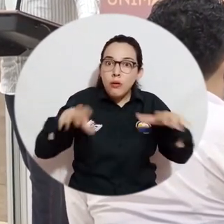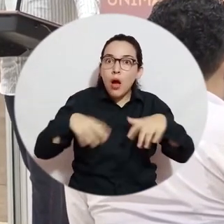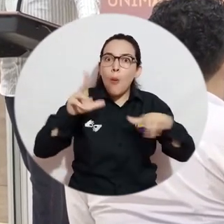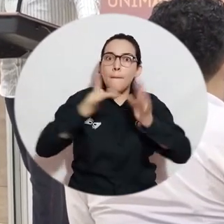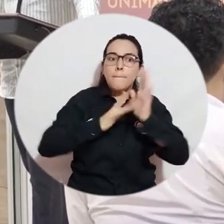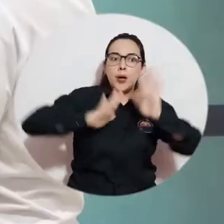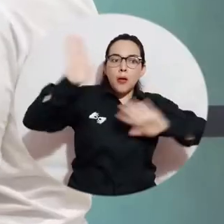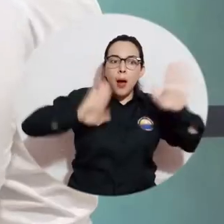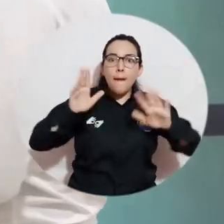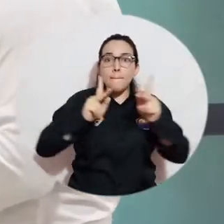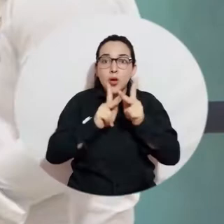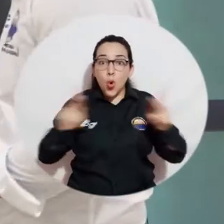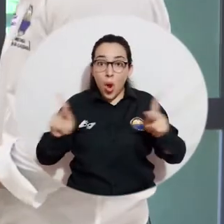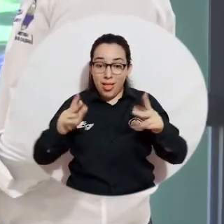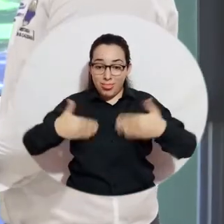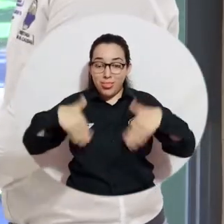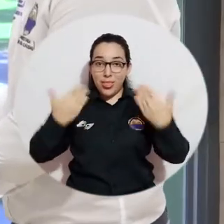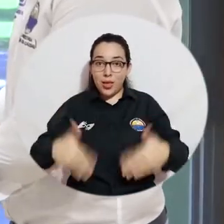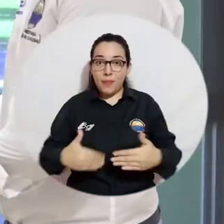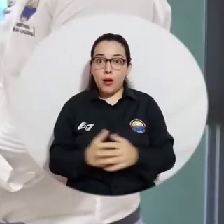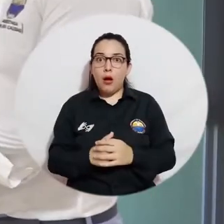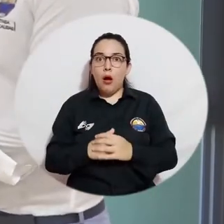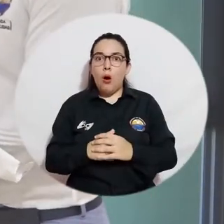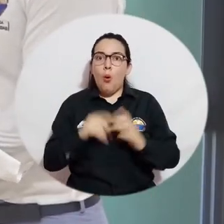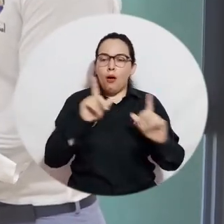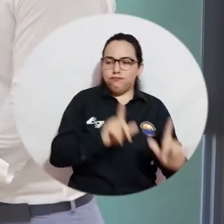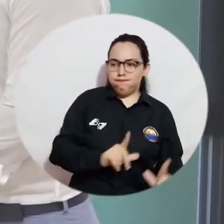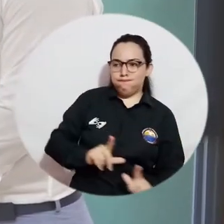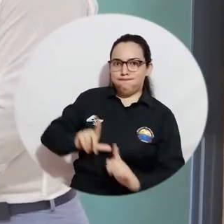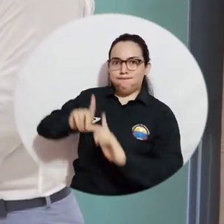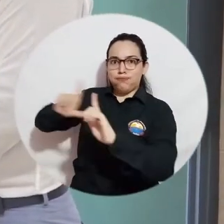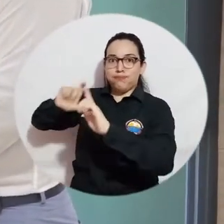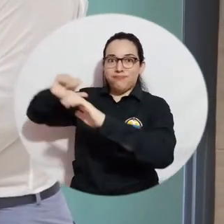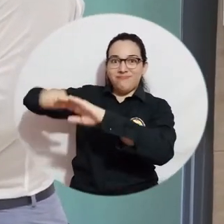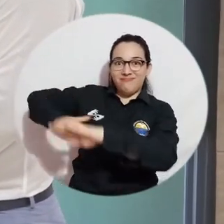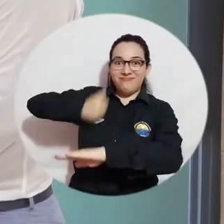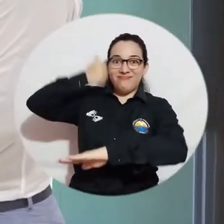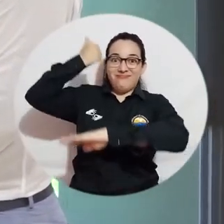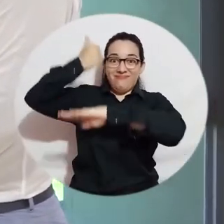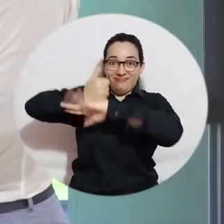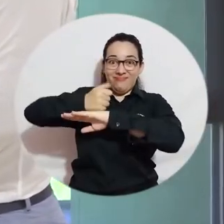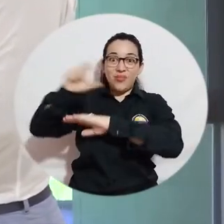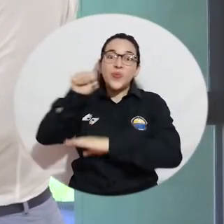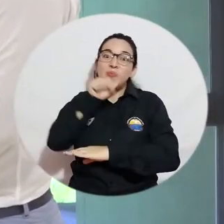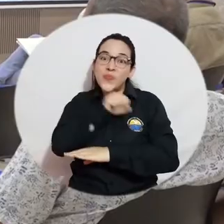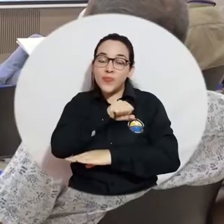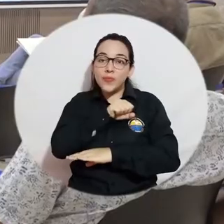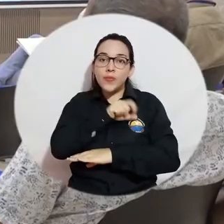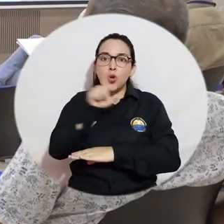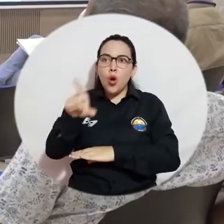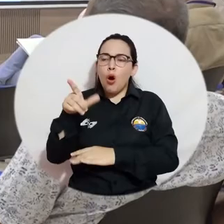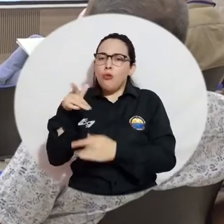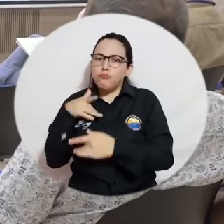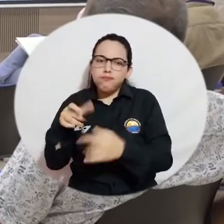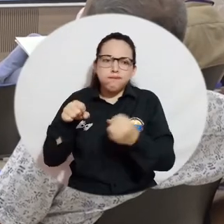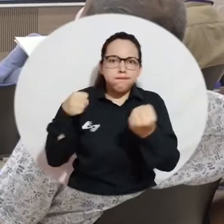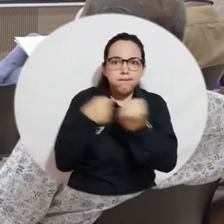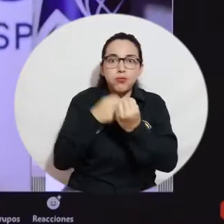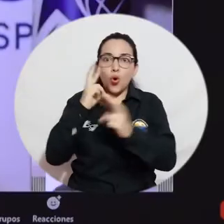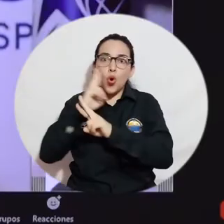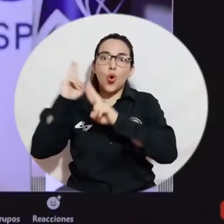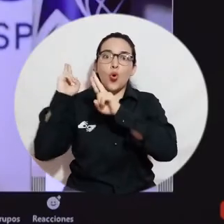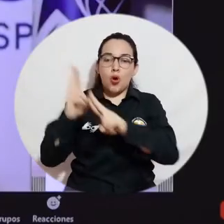la Consejería para la Participación de Personas con Discapacidad entregó una mención de honor al rector Pablo Vera Salazar por su contribución a la